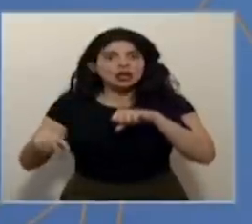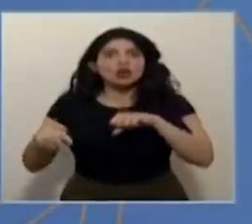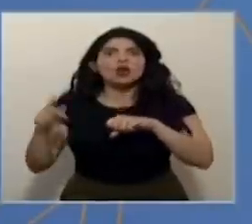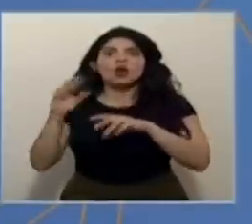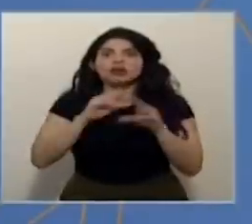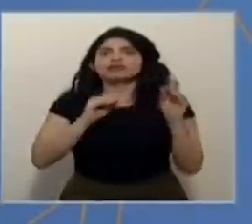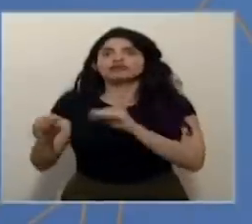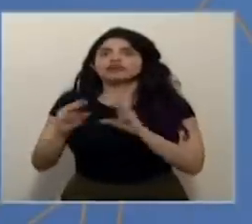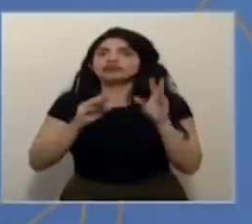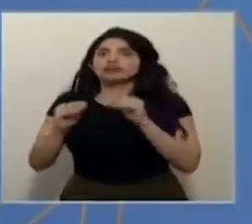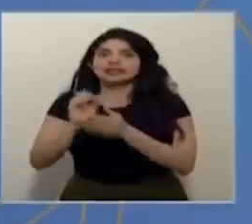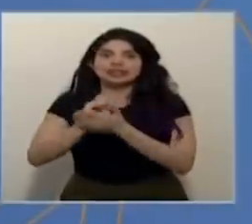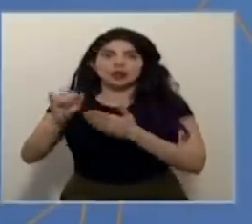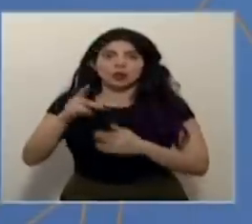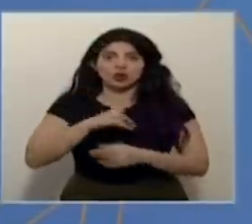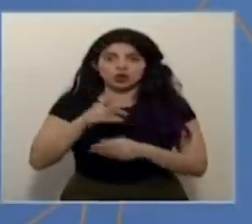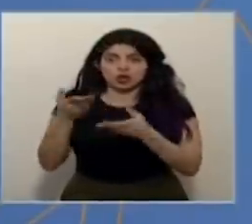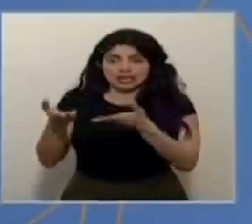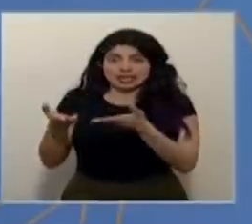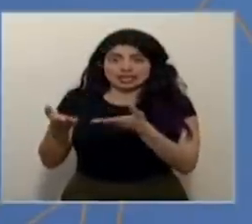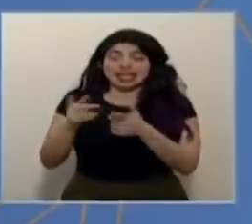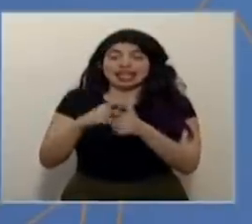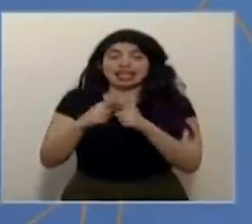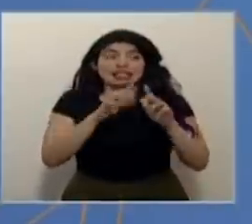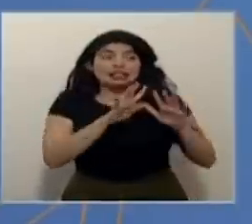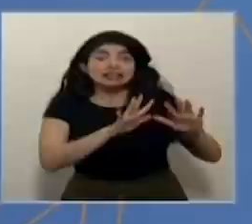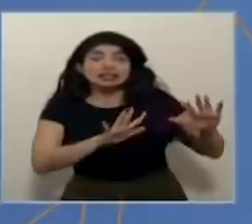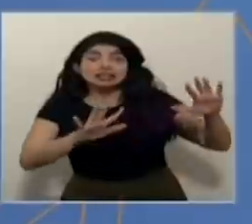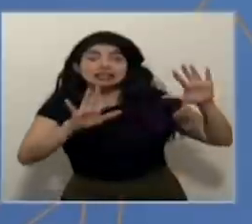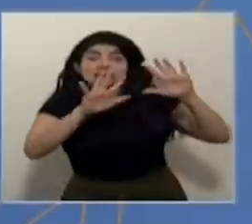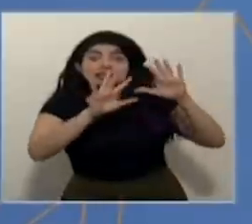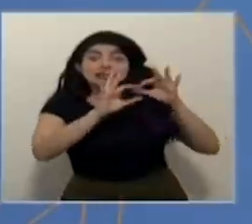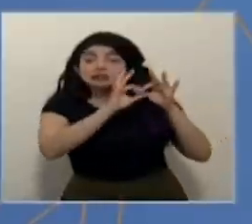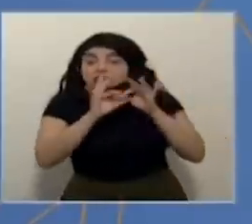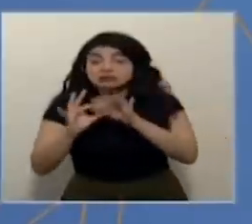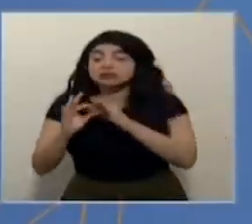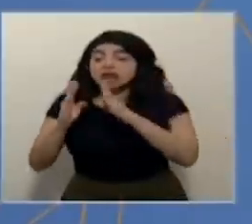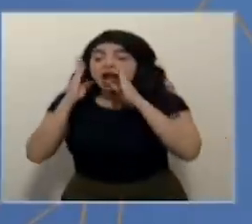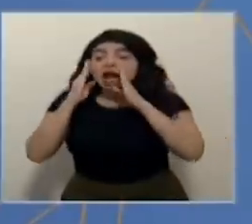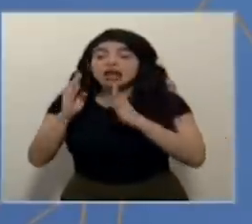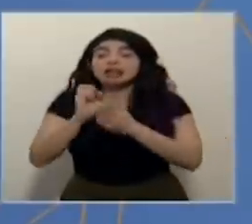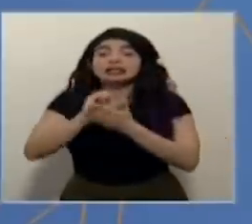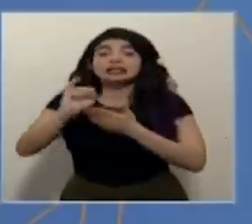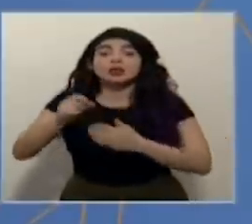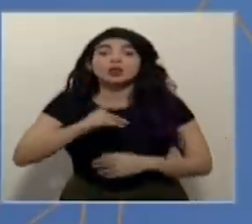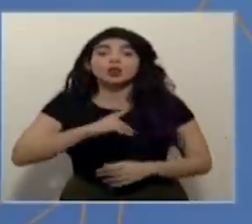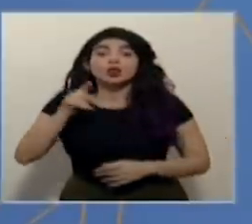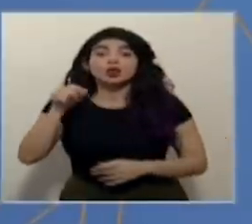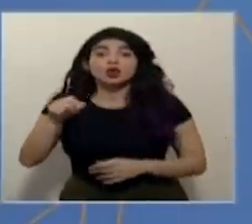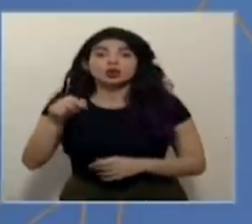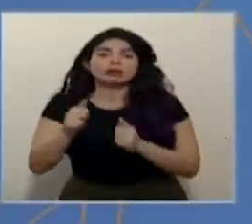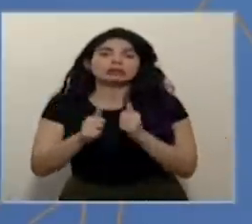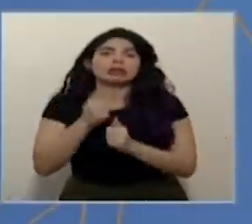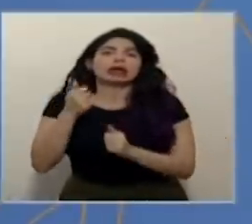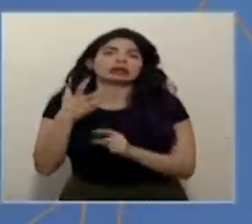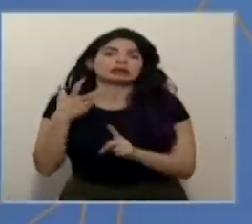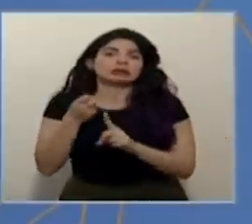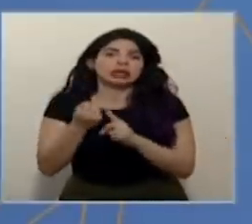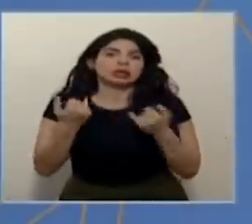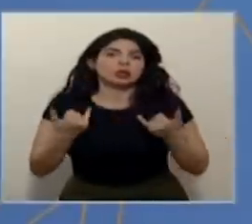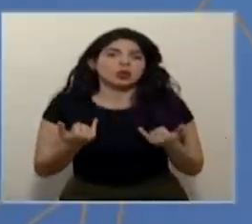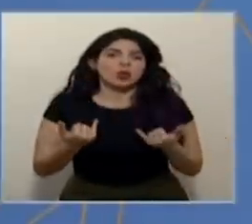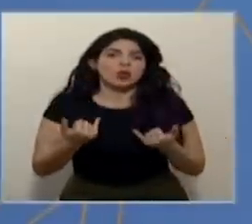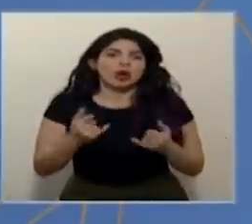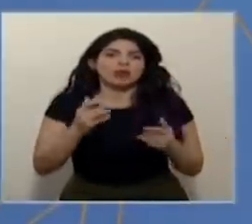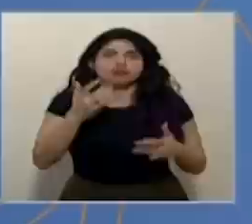refieren para el San Juan de Dios. Entonces, la población directa de atención del San Juan de Dios es la que se ve más afectada en estos momentos